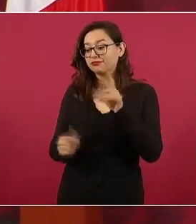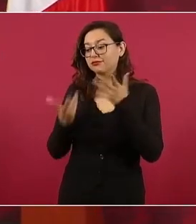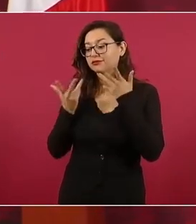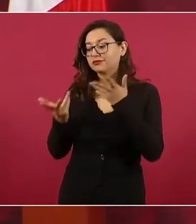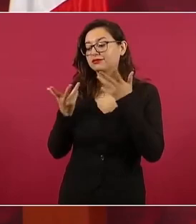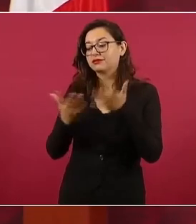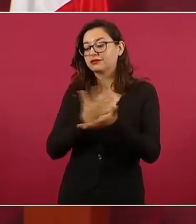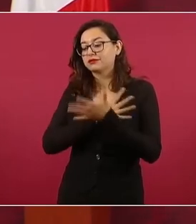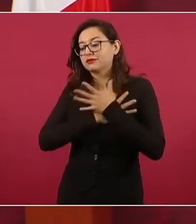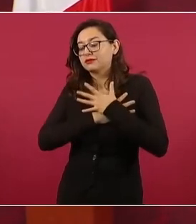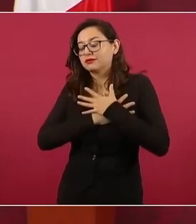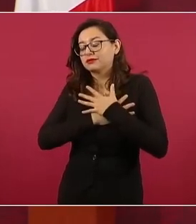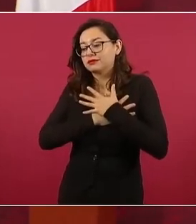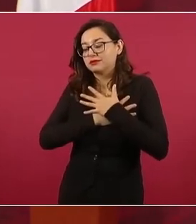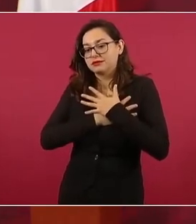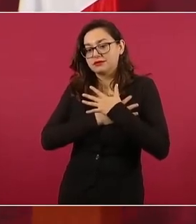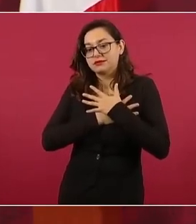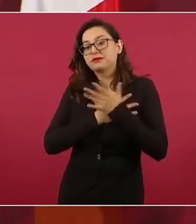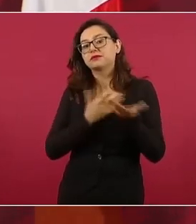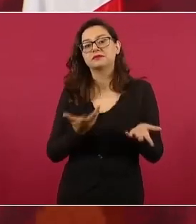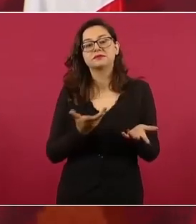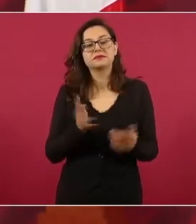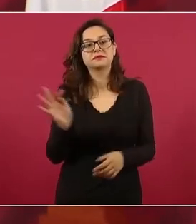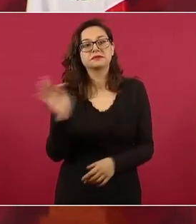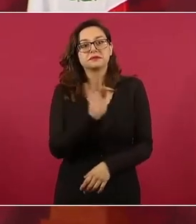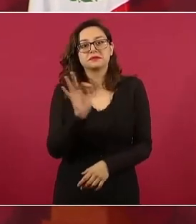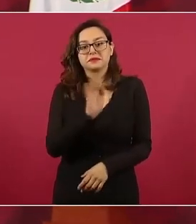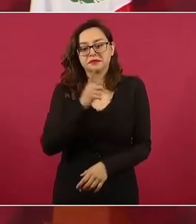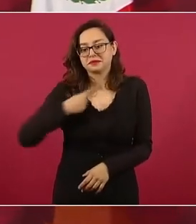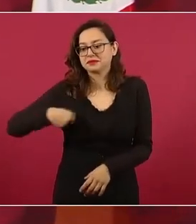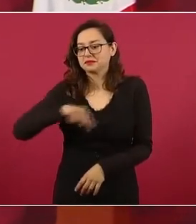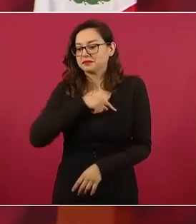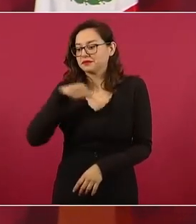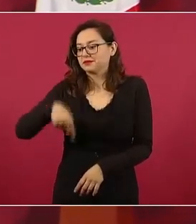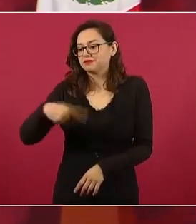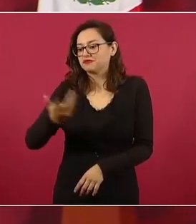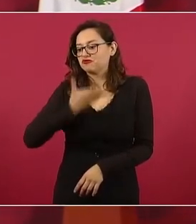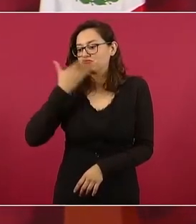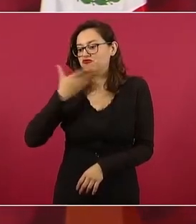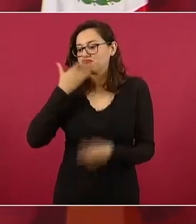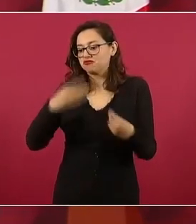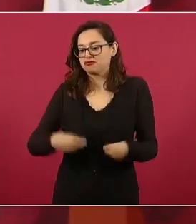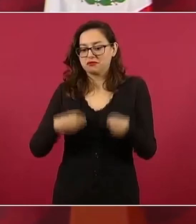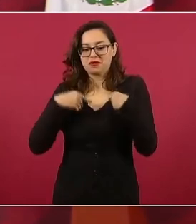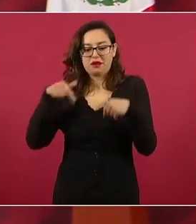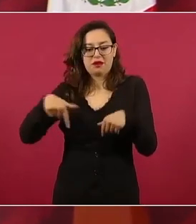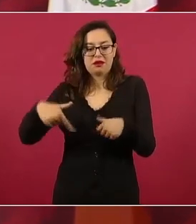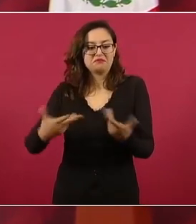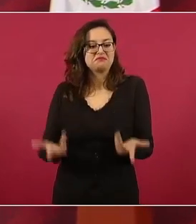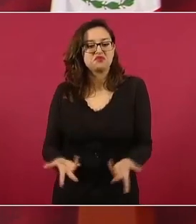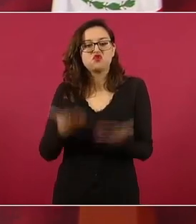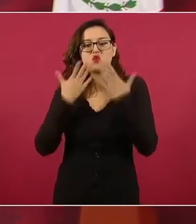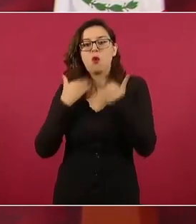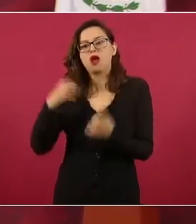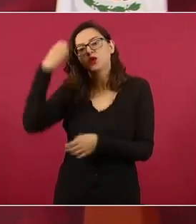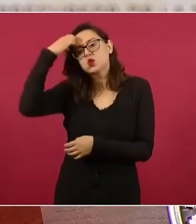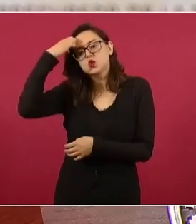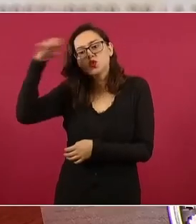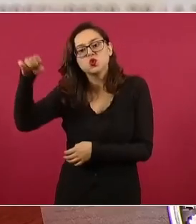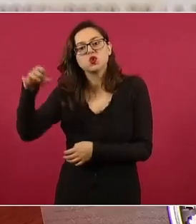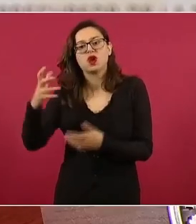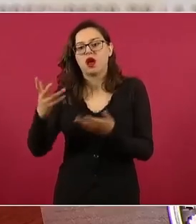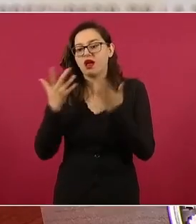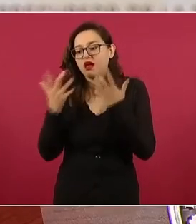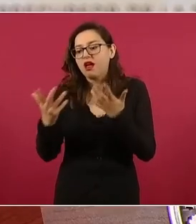¿sí? No añoramos nuestra tierra, nuestra